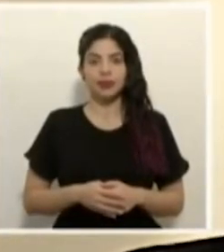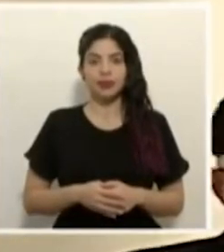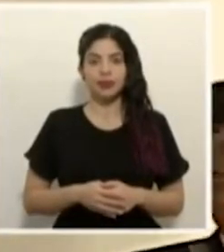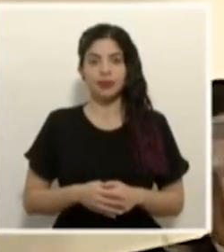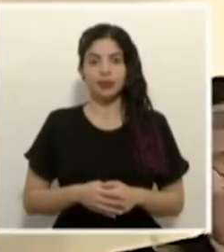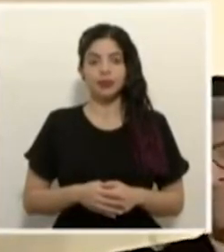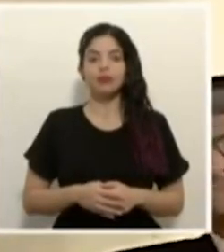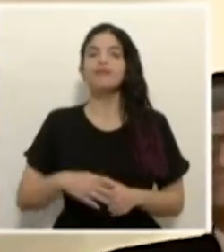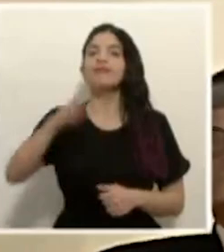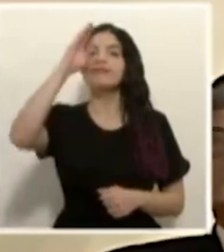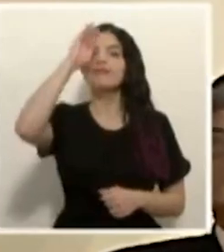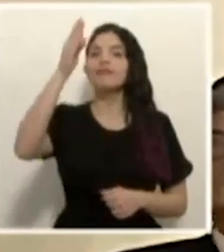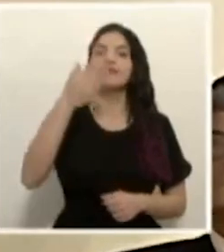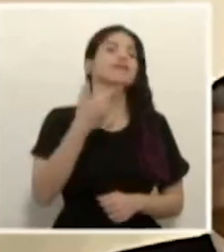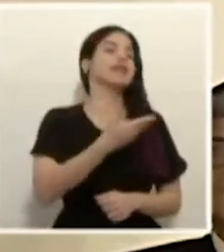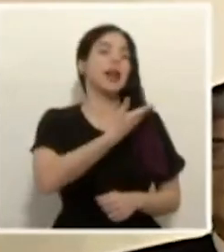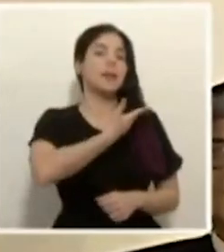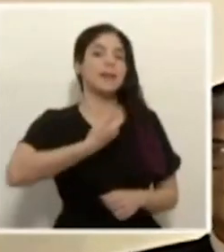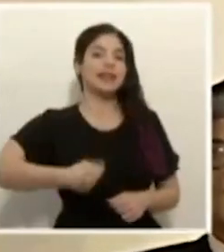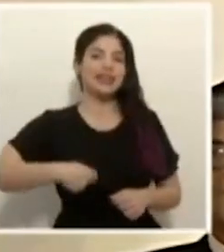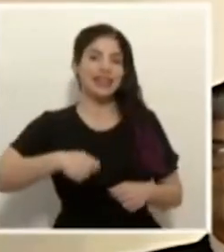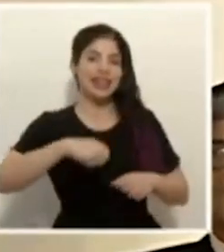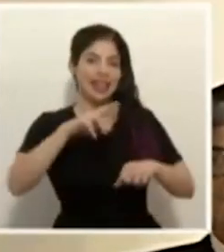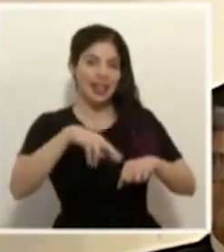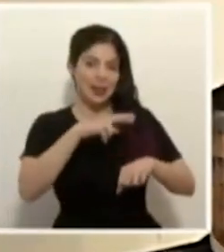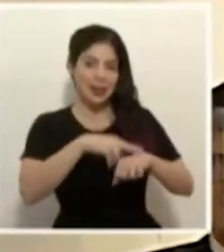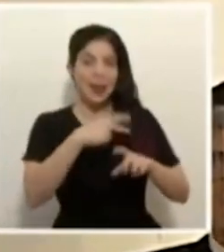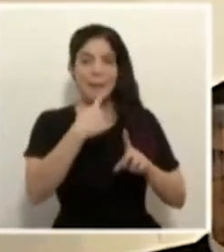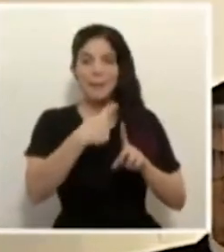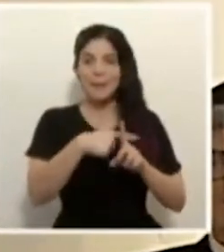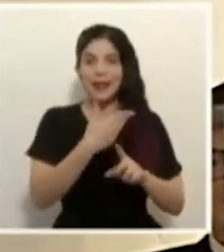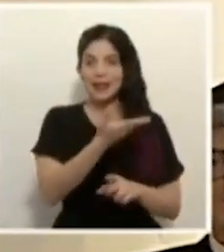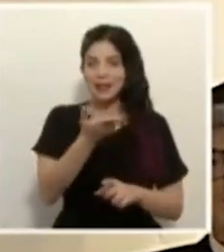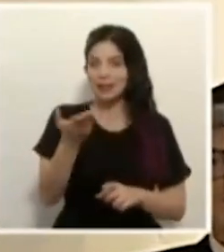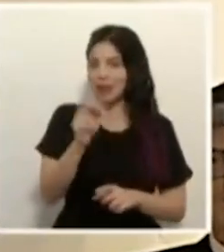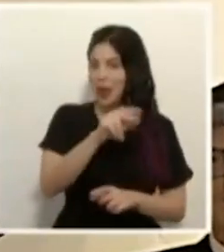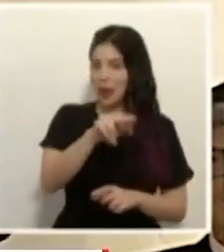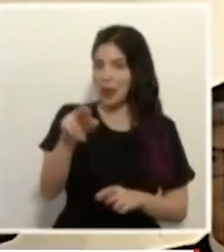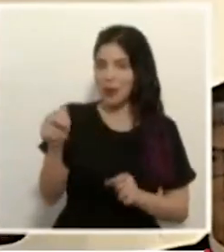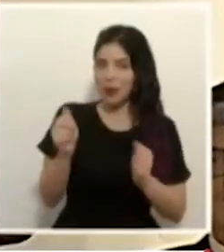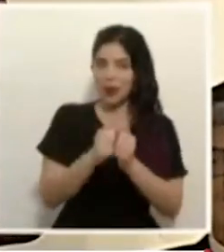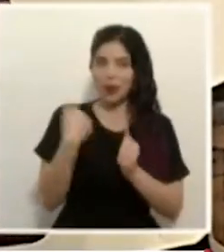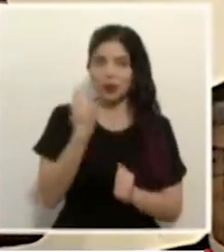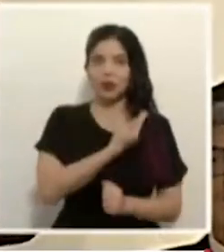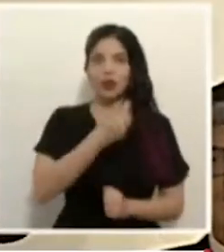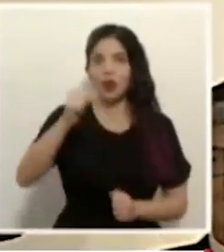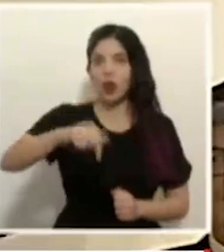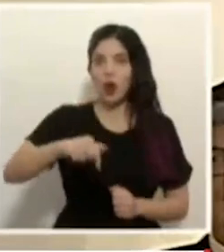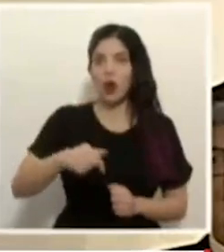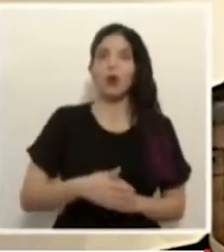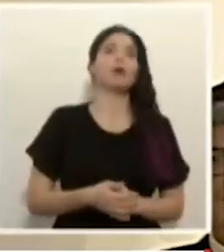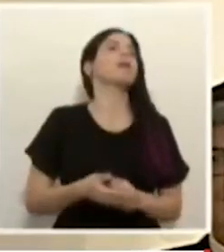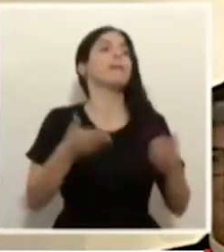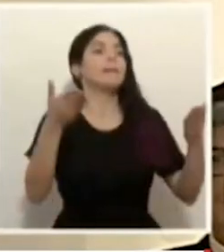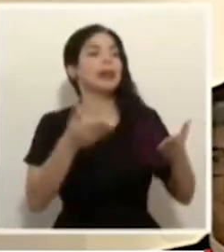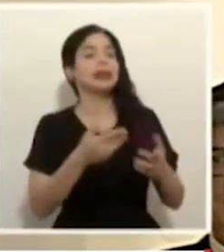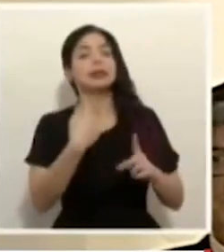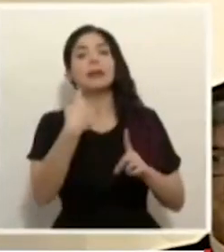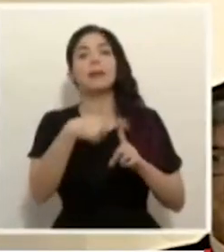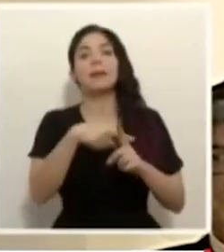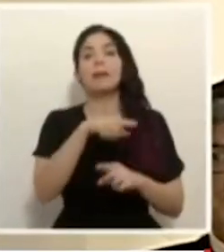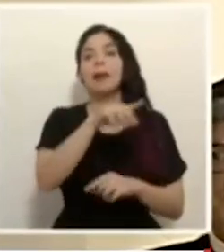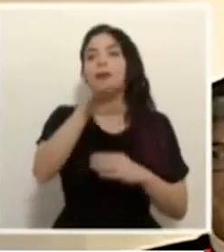Saludos al señor Presidente de la República y a los compañeros que nos acompañan hoy acá, tanto presencialmente y a los que están